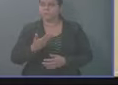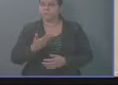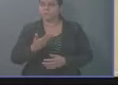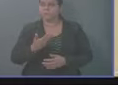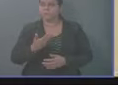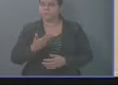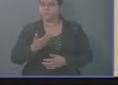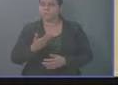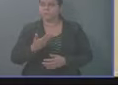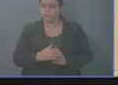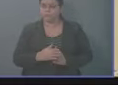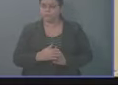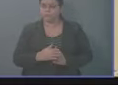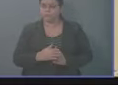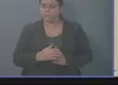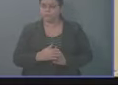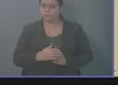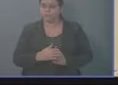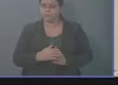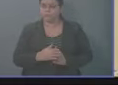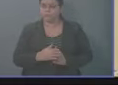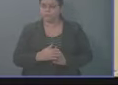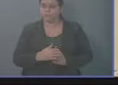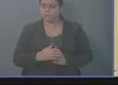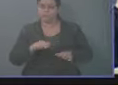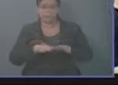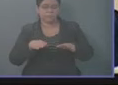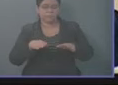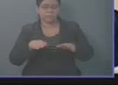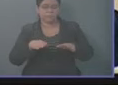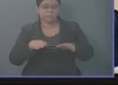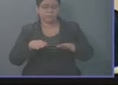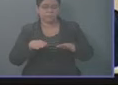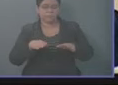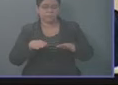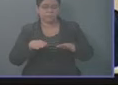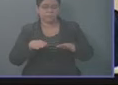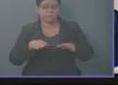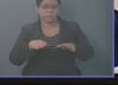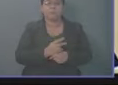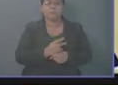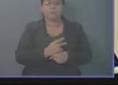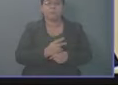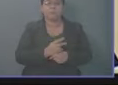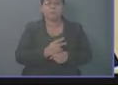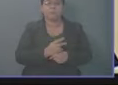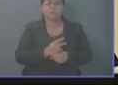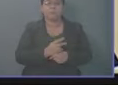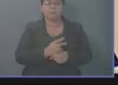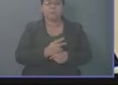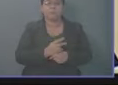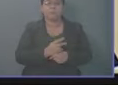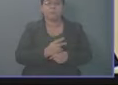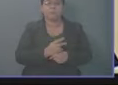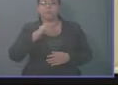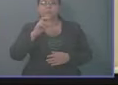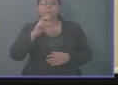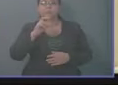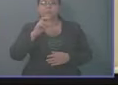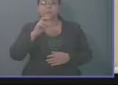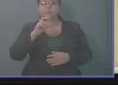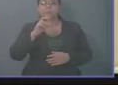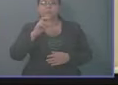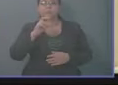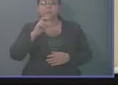No deben de faltar camas. Hablábamos de Guatemala. Guatemala en una semana habilitó 319